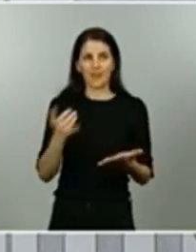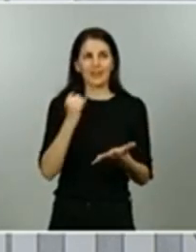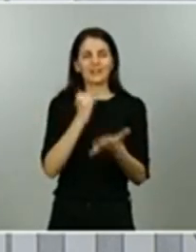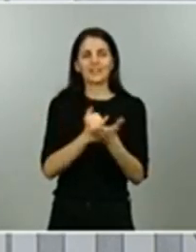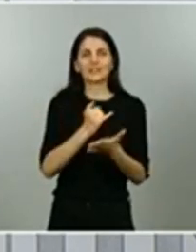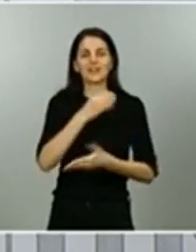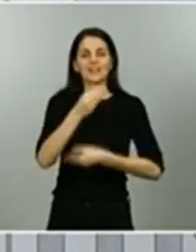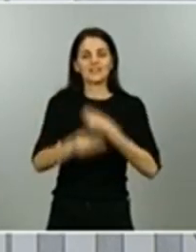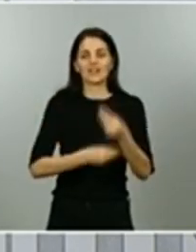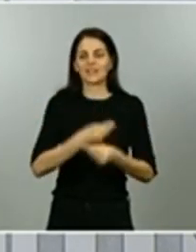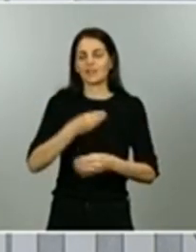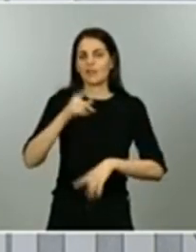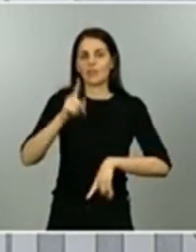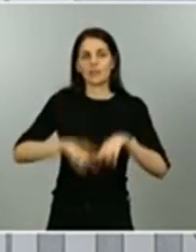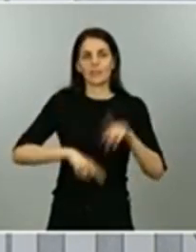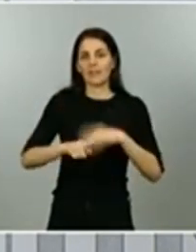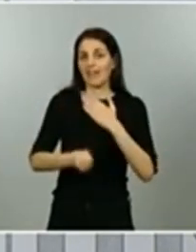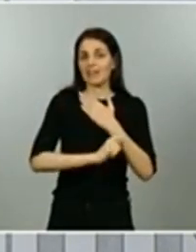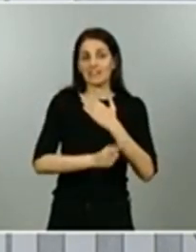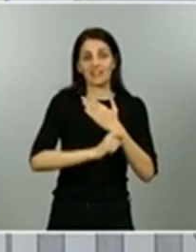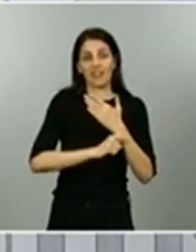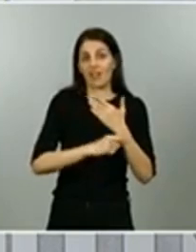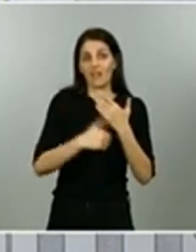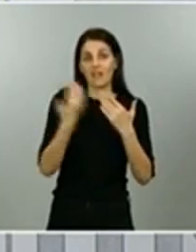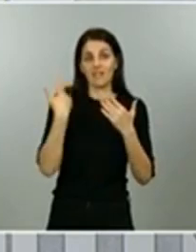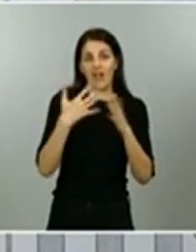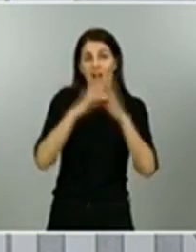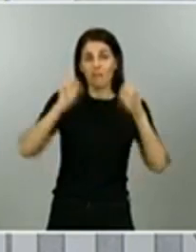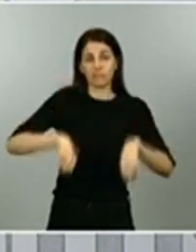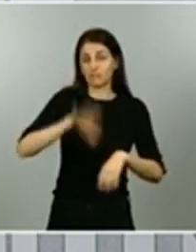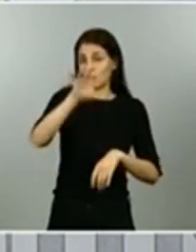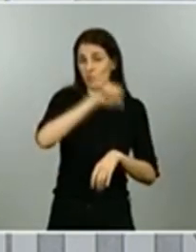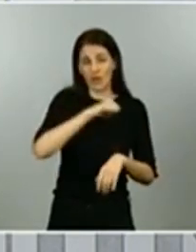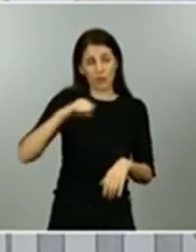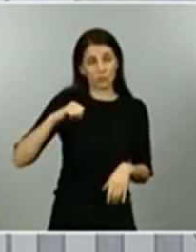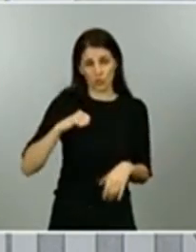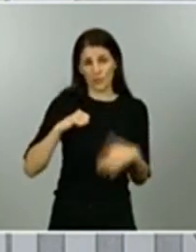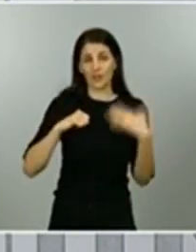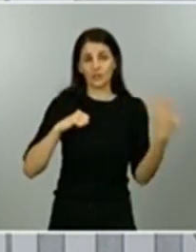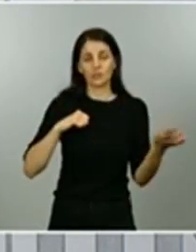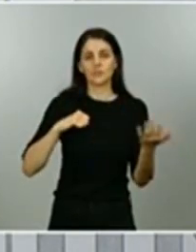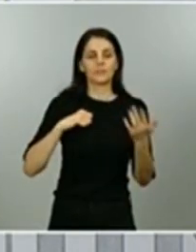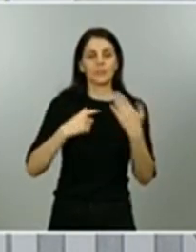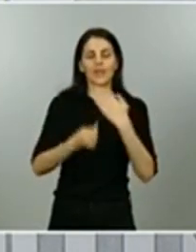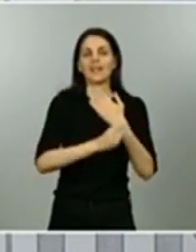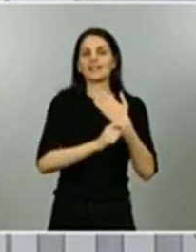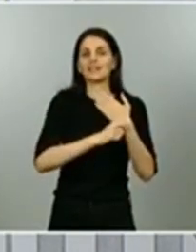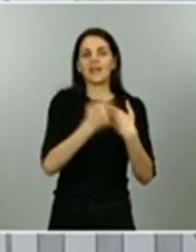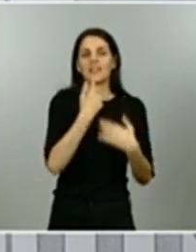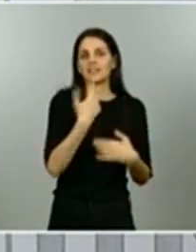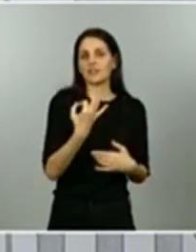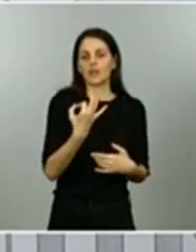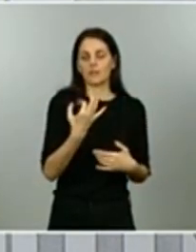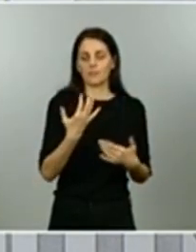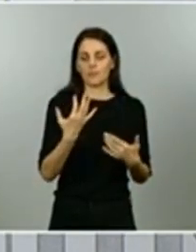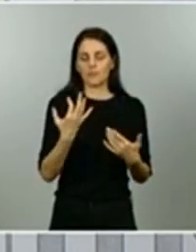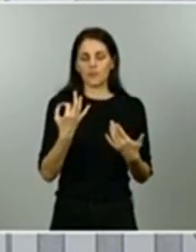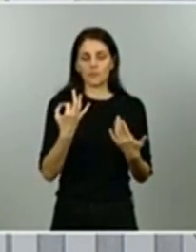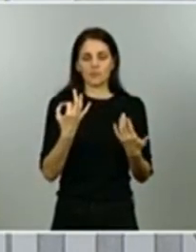hemos recientemente acordado con las comunidades autónomas y que establece que se tienen que realizar test de diagnóstico